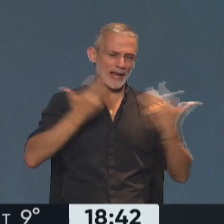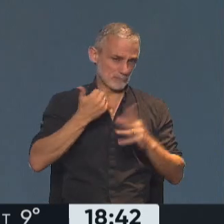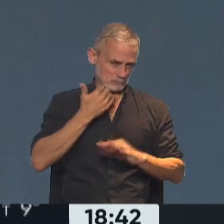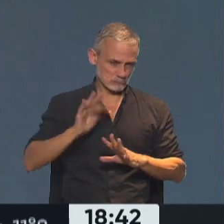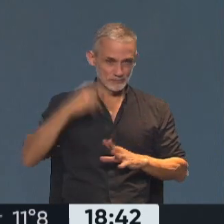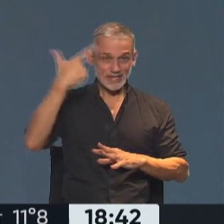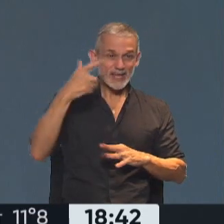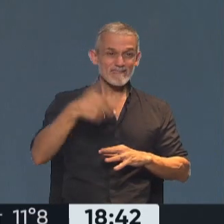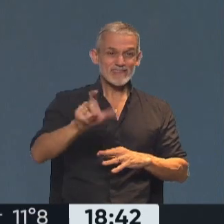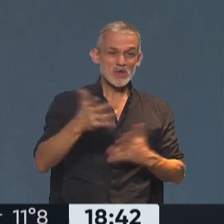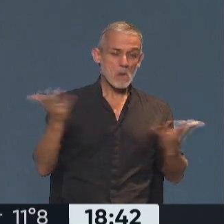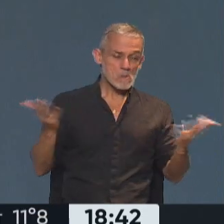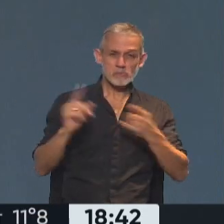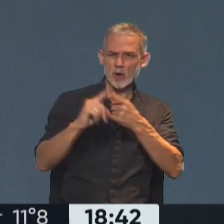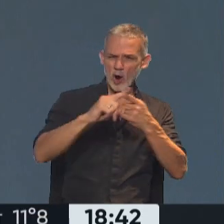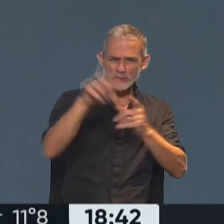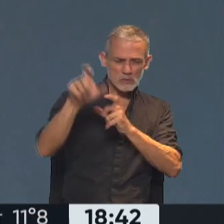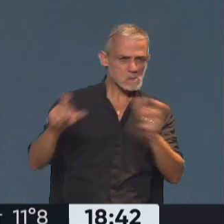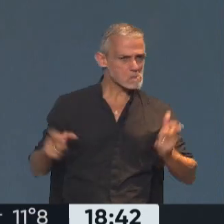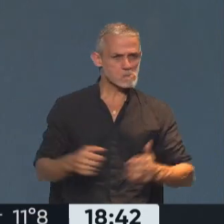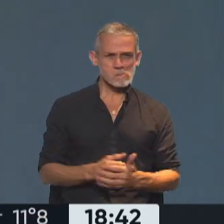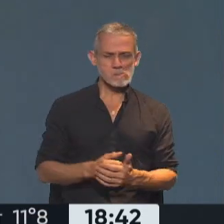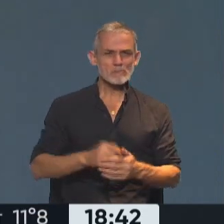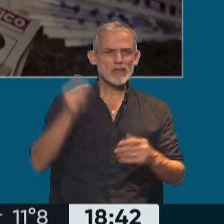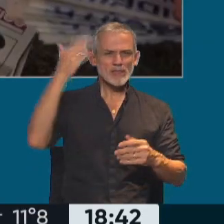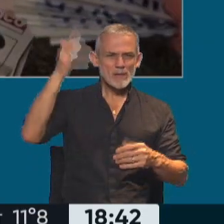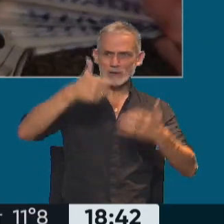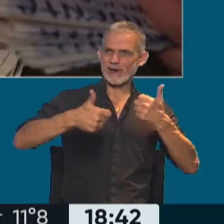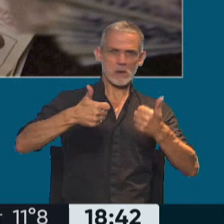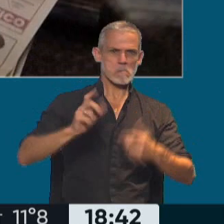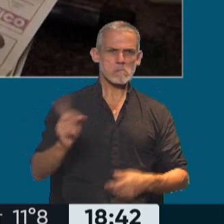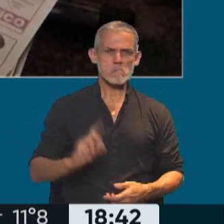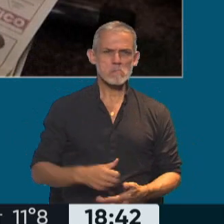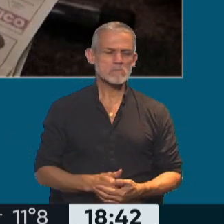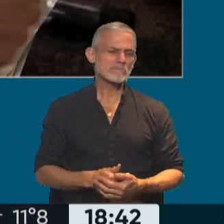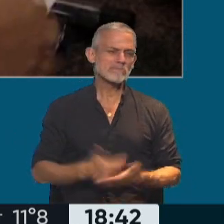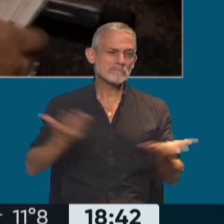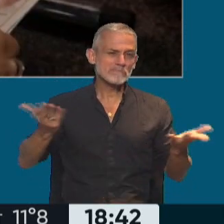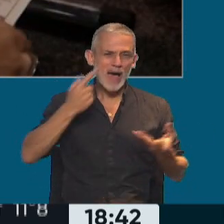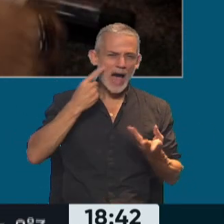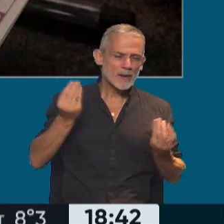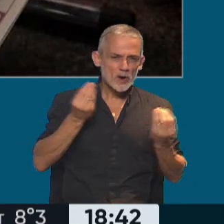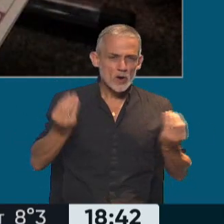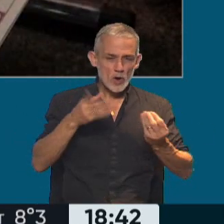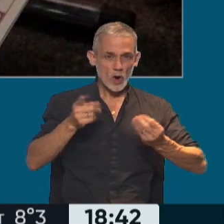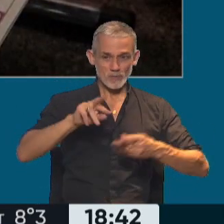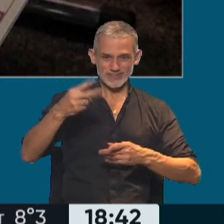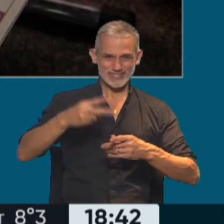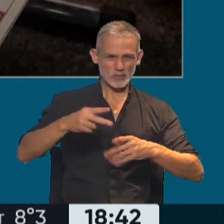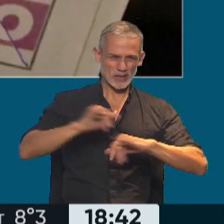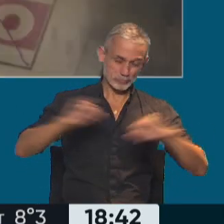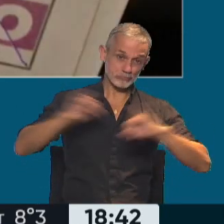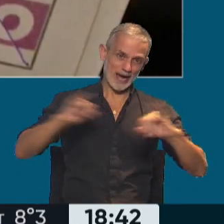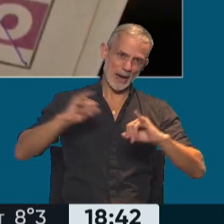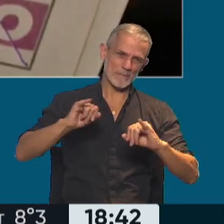y que ha tenido muy poco contacto, no ha participado de los debates. Es decir, hay que ver cómo se da esta segunda campaña,